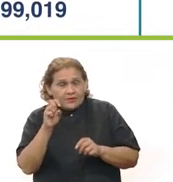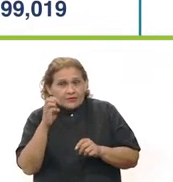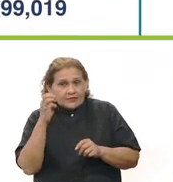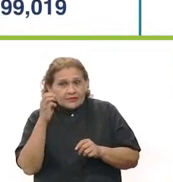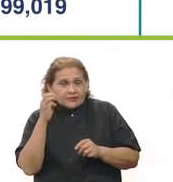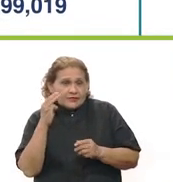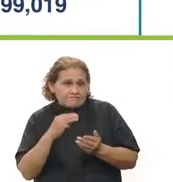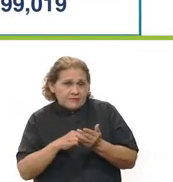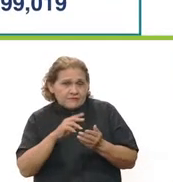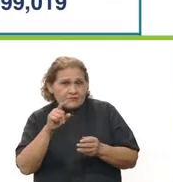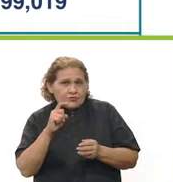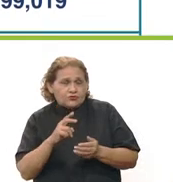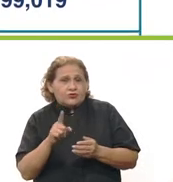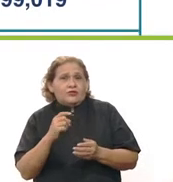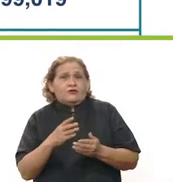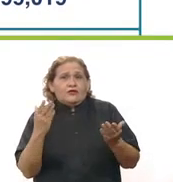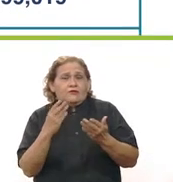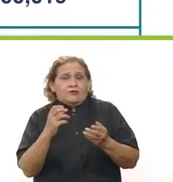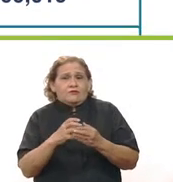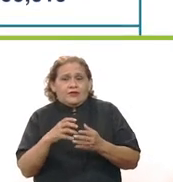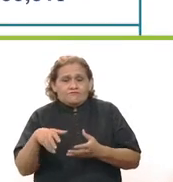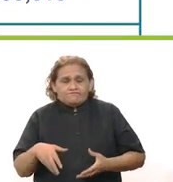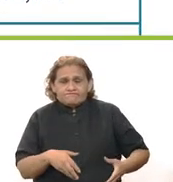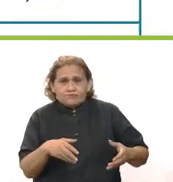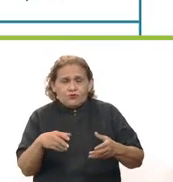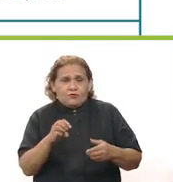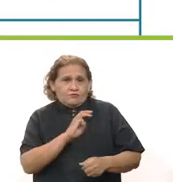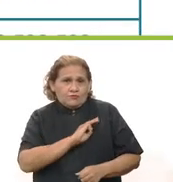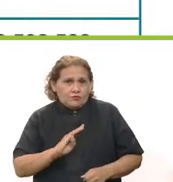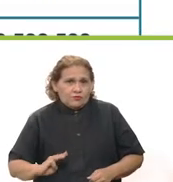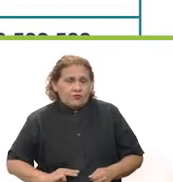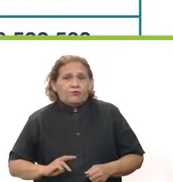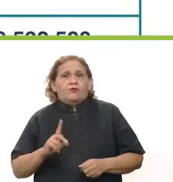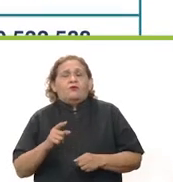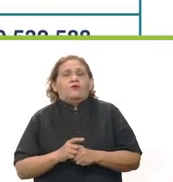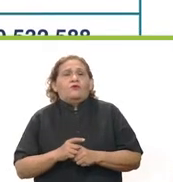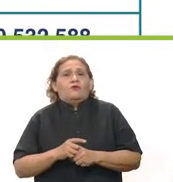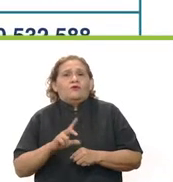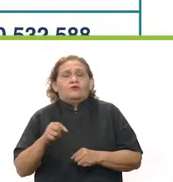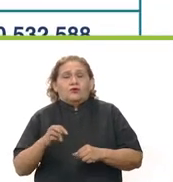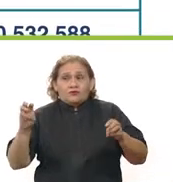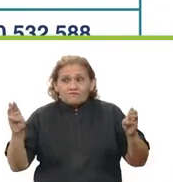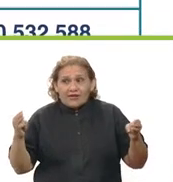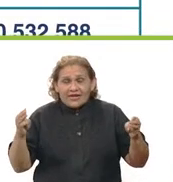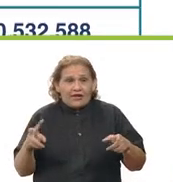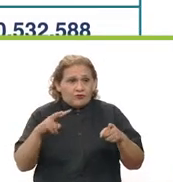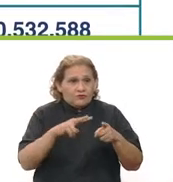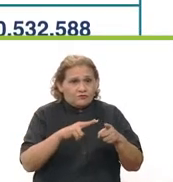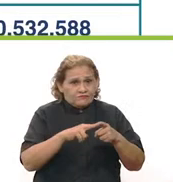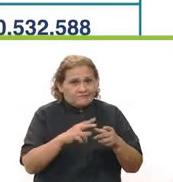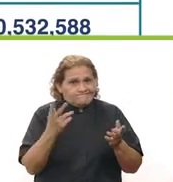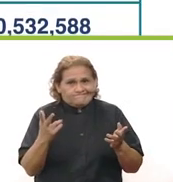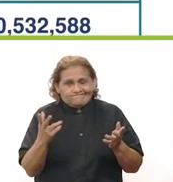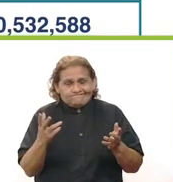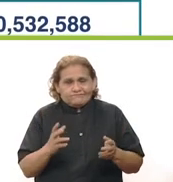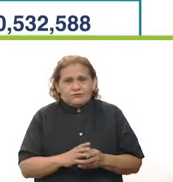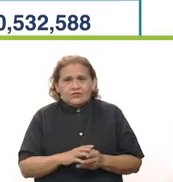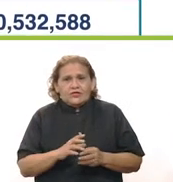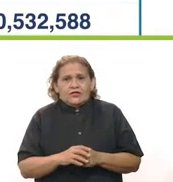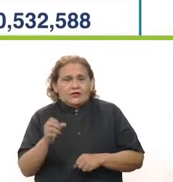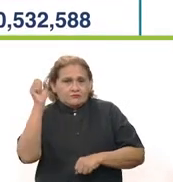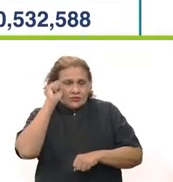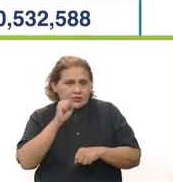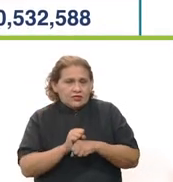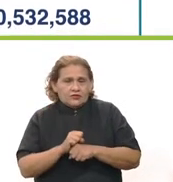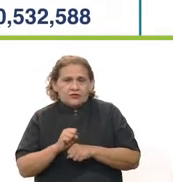326 millones de pesos menos. Y esto es lo que utilizamos para hacer las obras en los municipios, las remodelaciones de los mercados, los parques, etcétera,